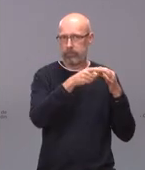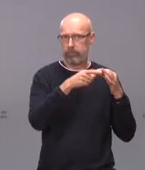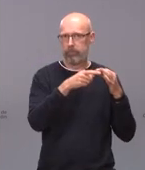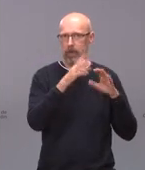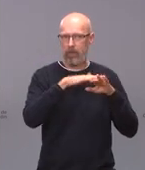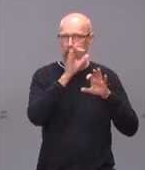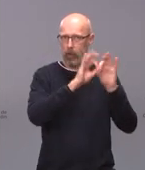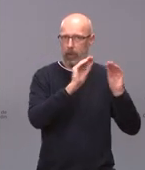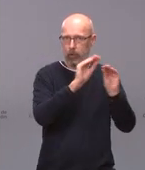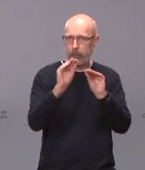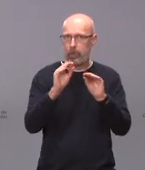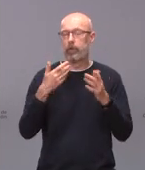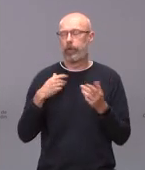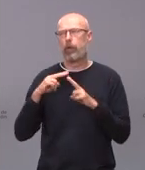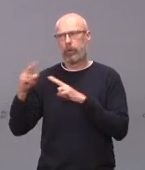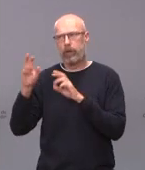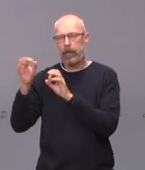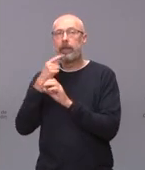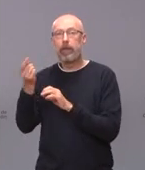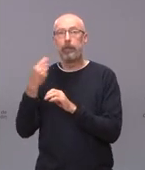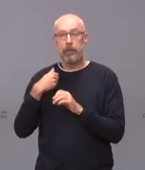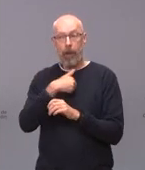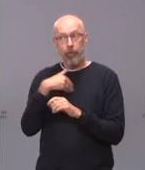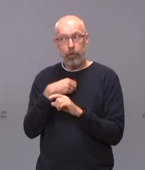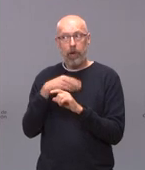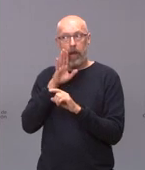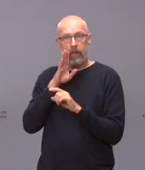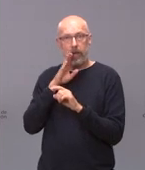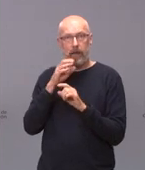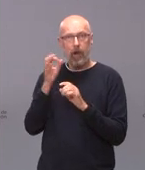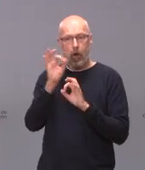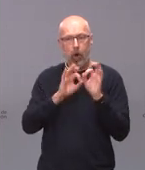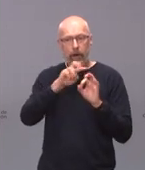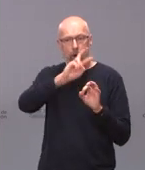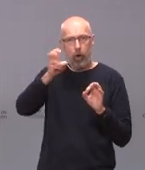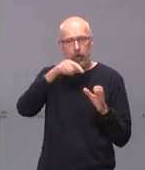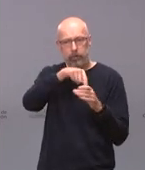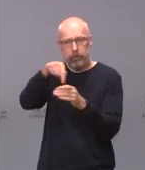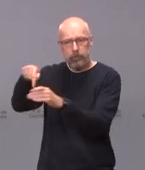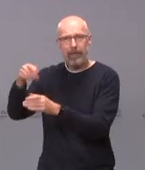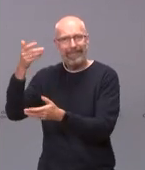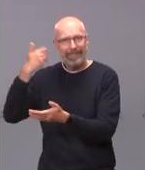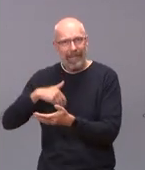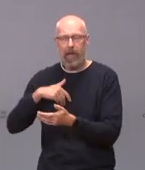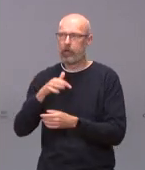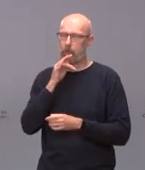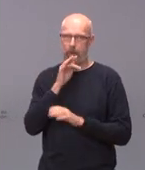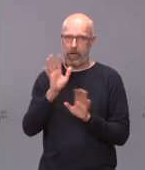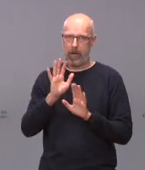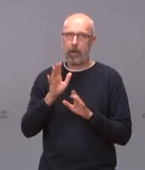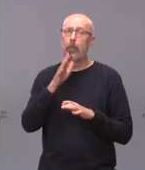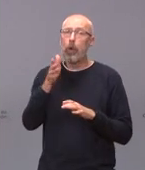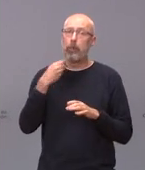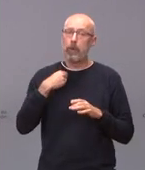pregunta concretamente es que no no existen estas funciones en otros órganos porque hay que tener en cuenta por ejemplo que los intervenciones hacen